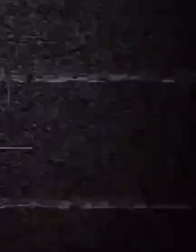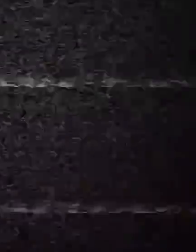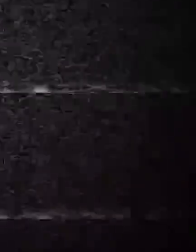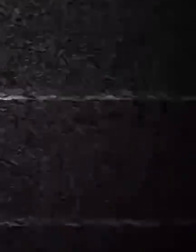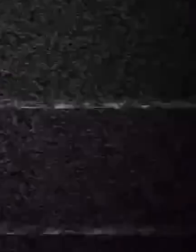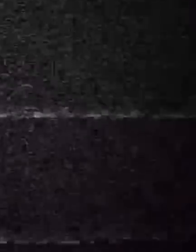¡Gracias! ¡Gracias! ¡Gracias!